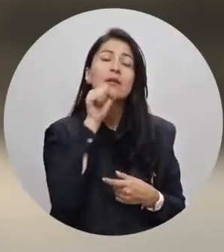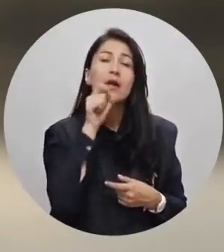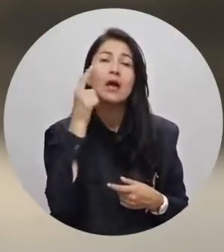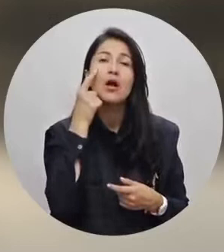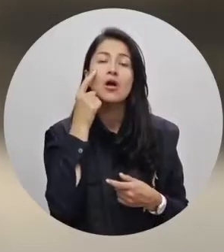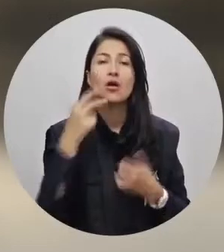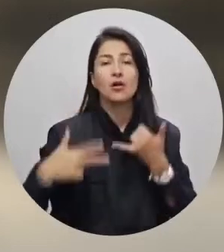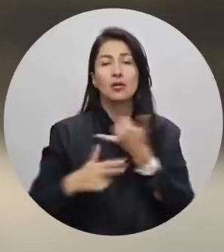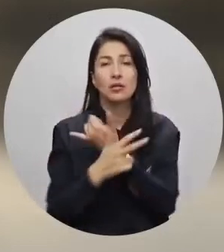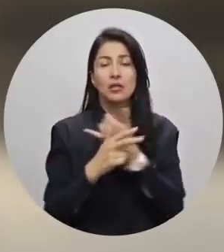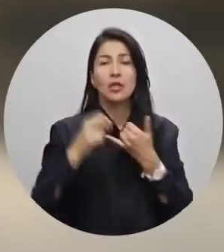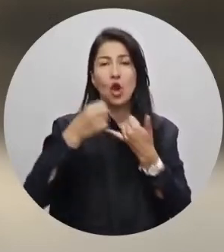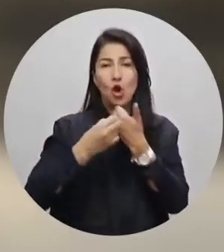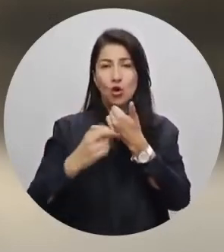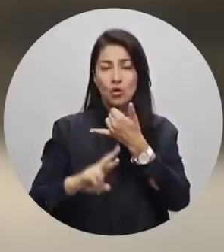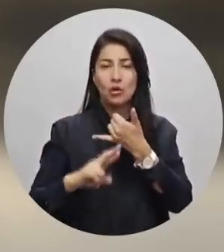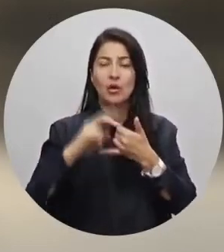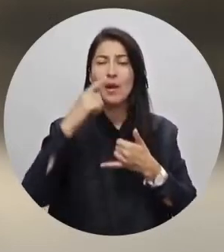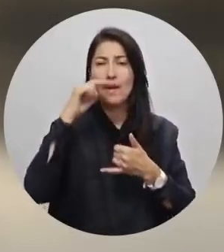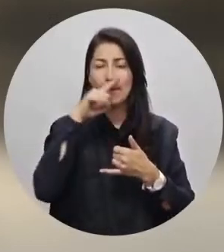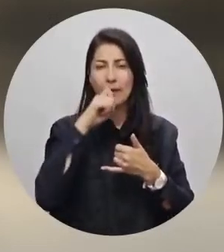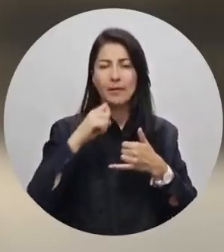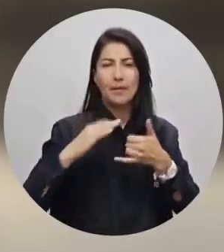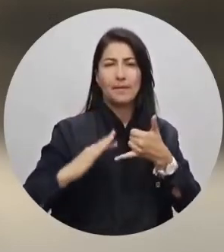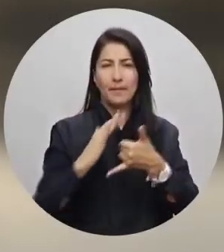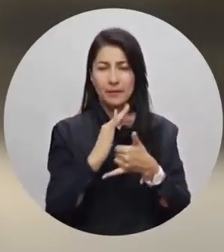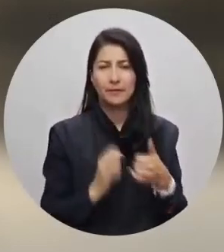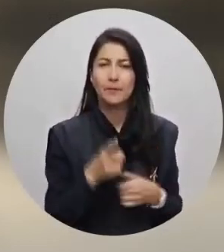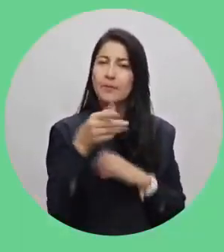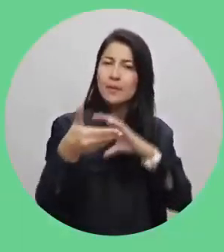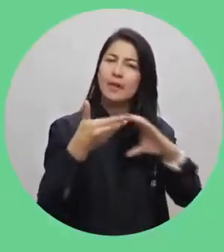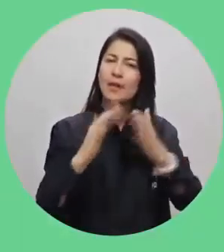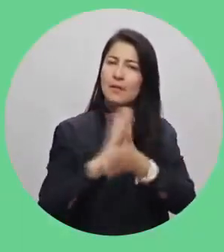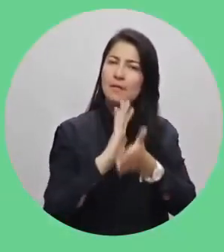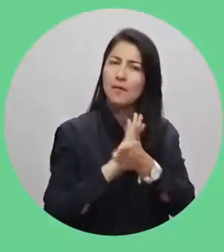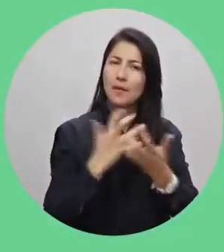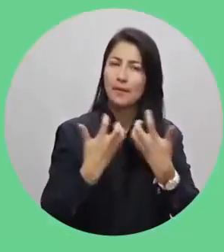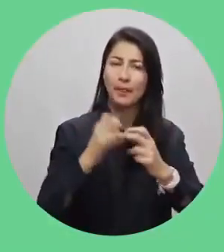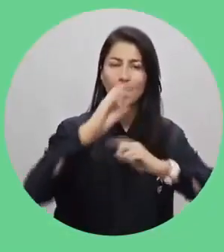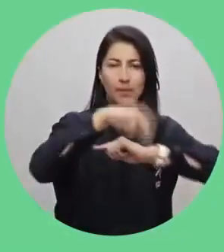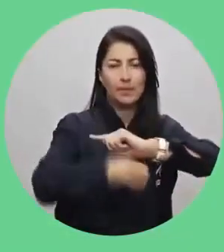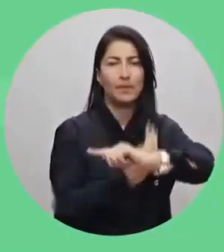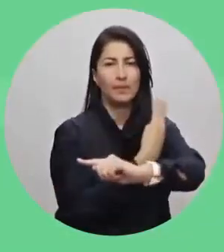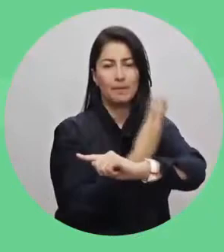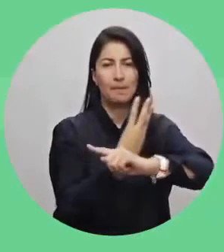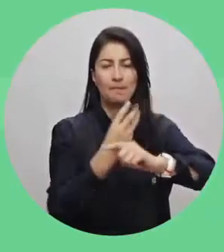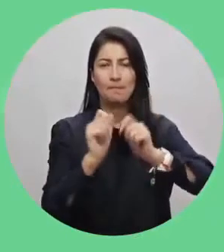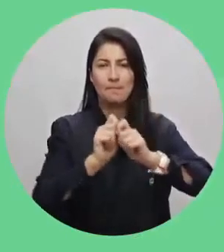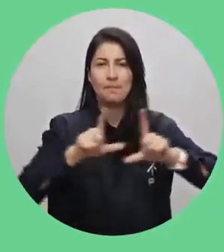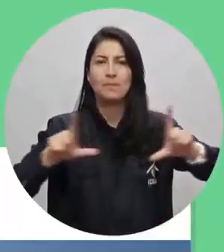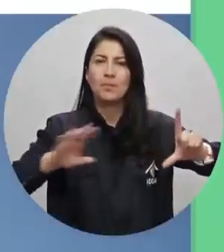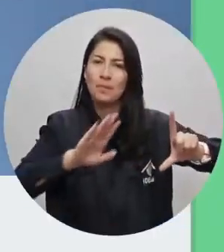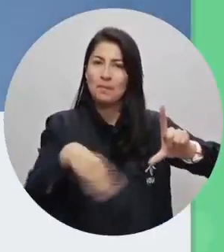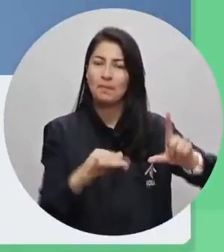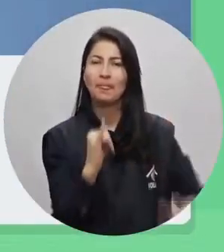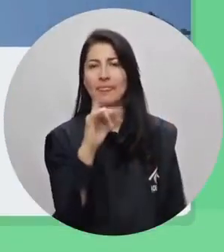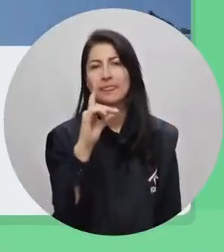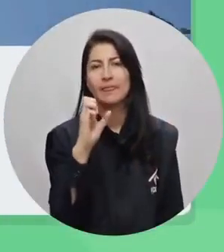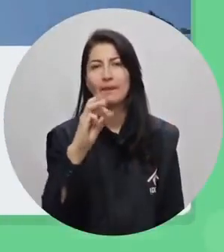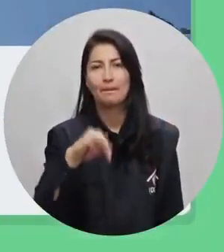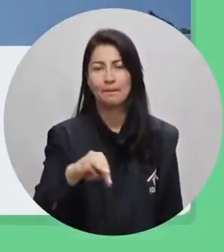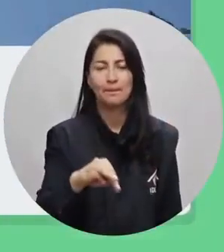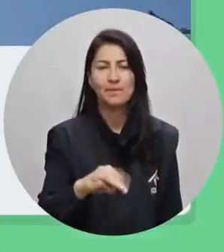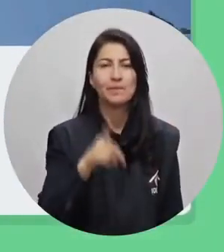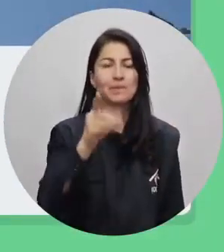Alerta naranja en las regiones Andina, Orinoquía, Amazonía y Pacífico. Para mayor información sobre el pronóstico del tiempo, visítenos en